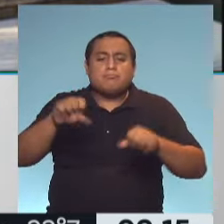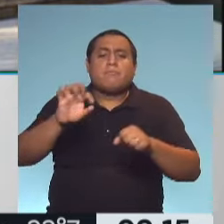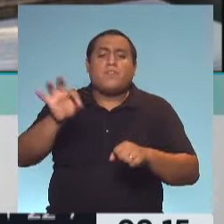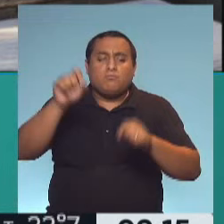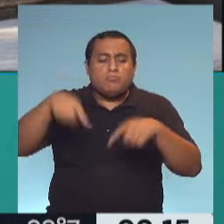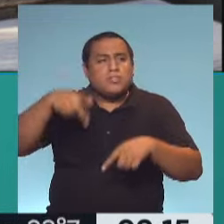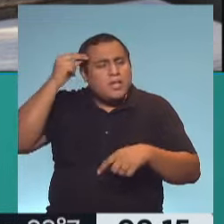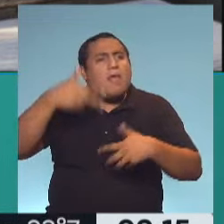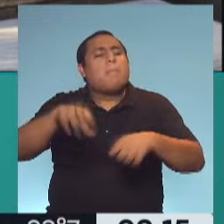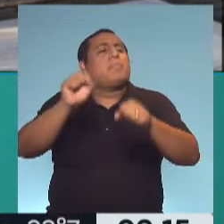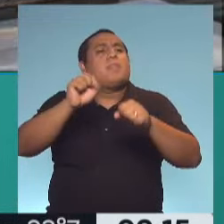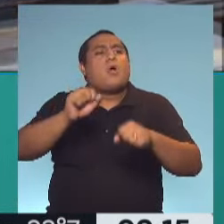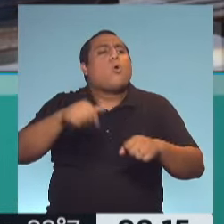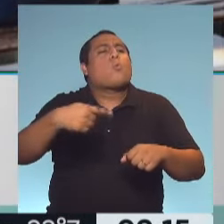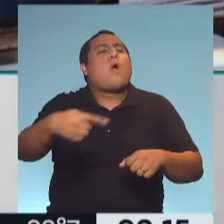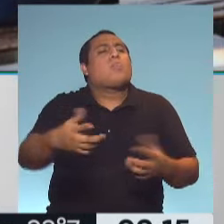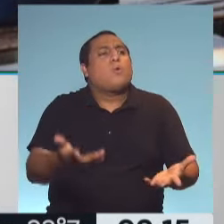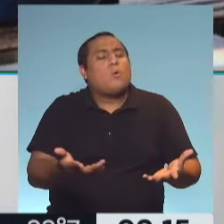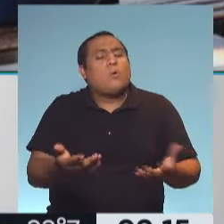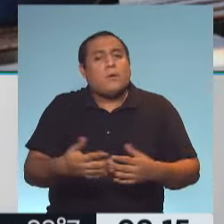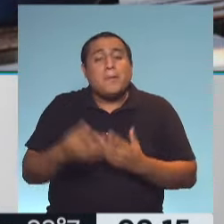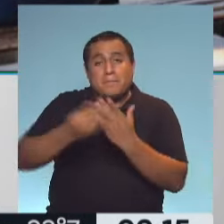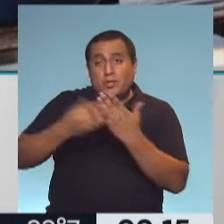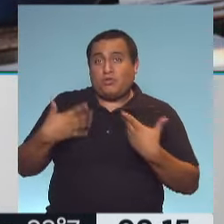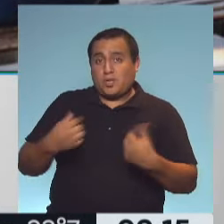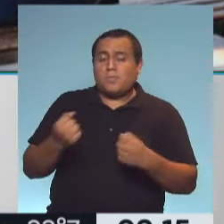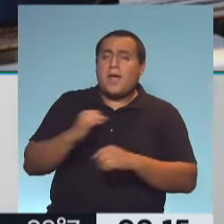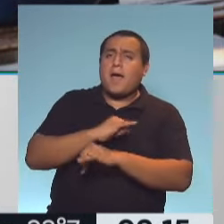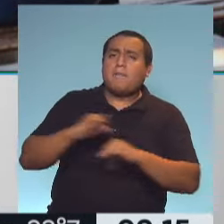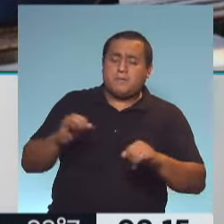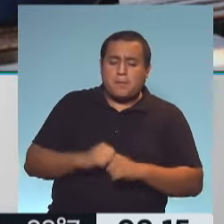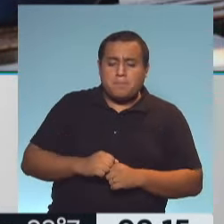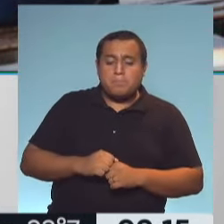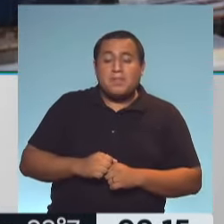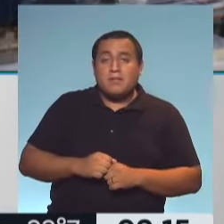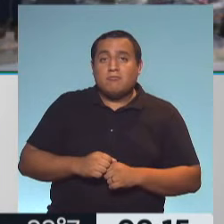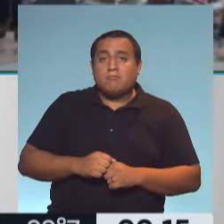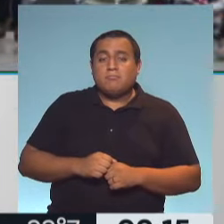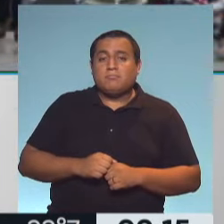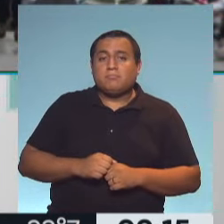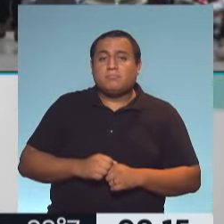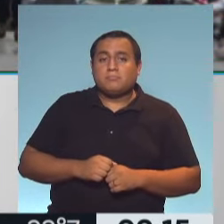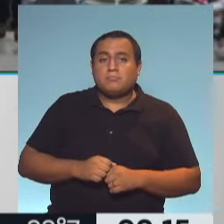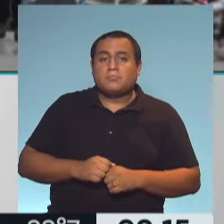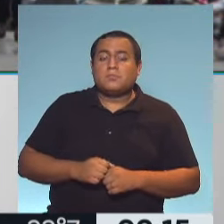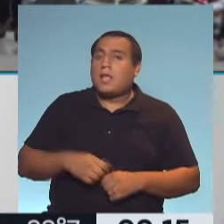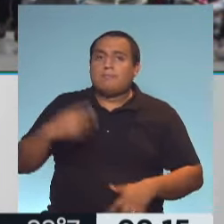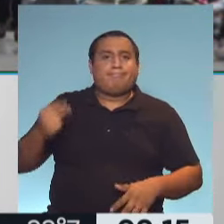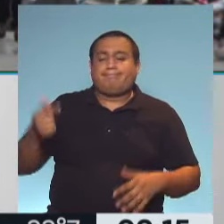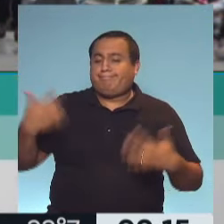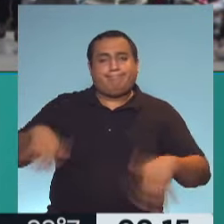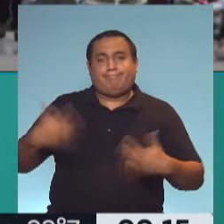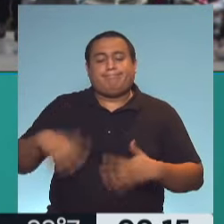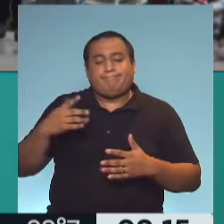creen que van a estar finalizados. El ministro de Salud señaló que se le entregó la mayor celeridad posible estos estudios,